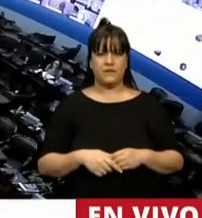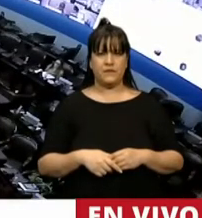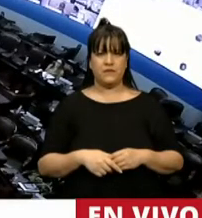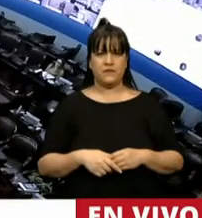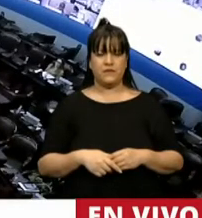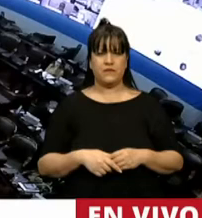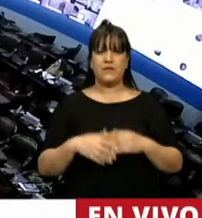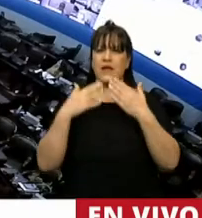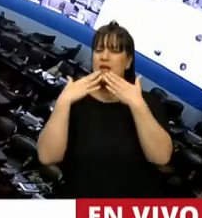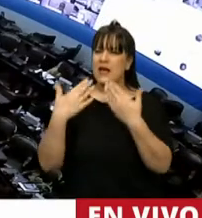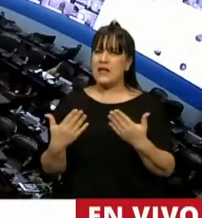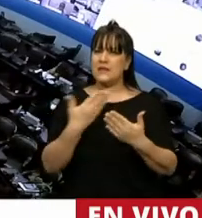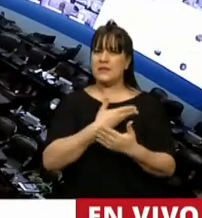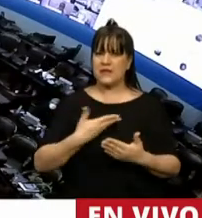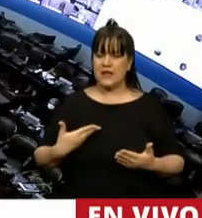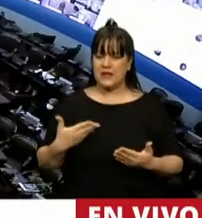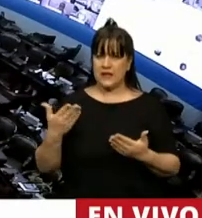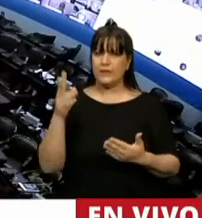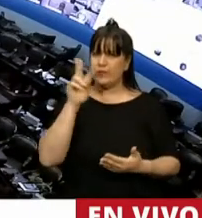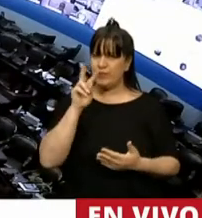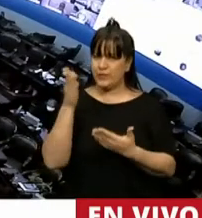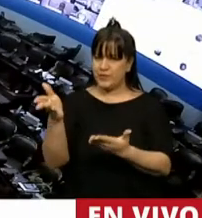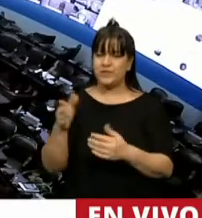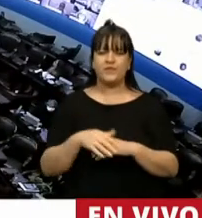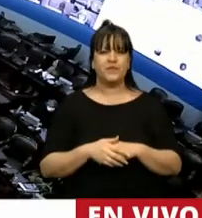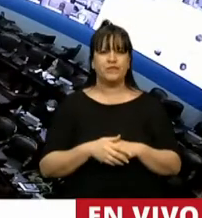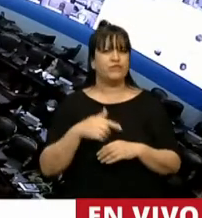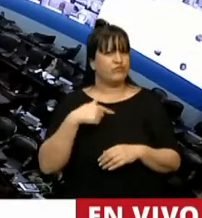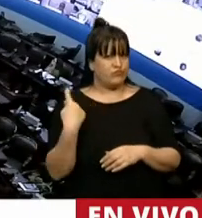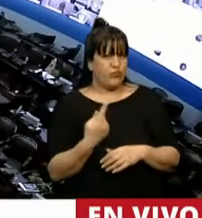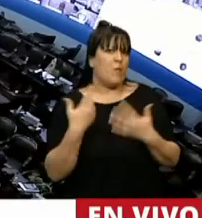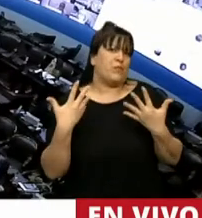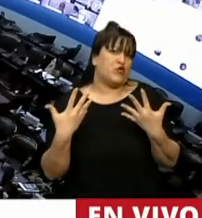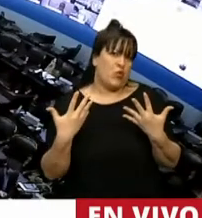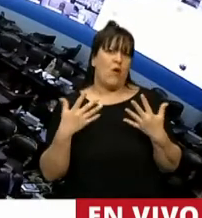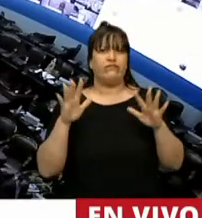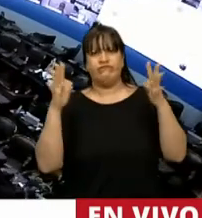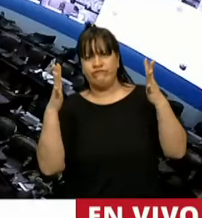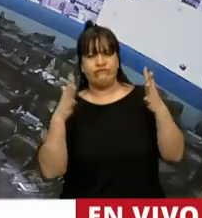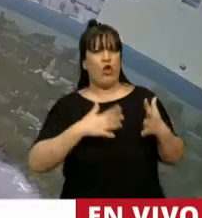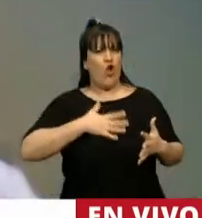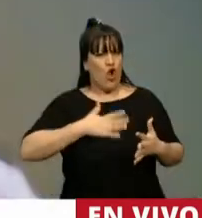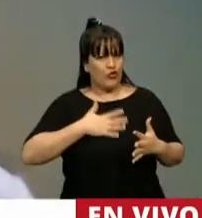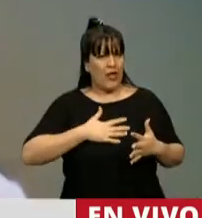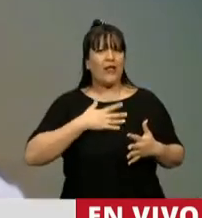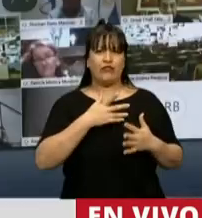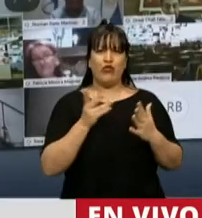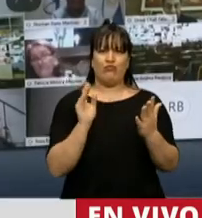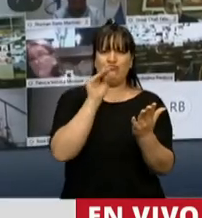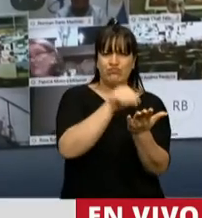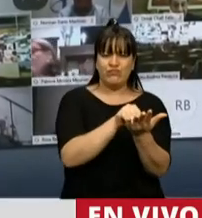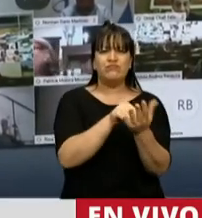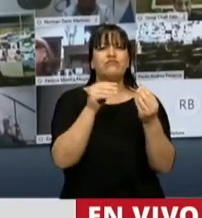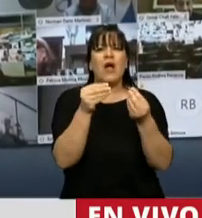Gracias, Presidenta. Por supuesto que celebramos la incorporación de una herramienta de gestión que busca